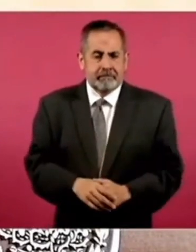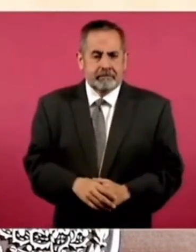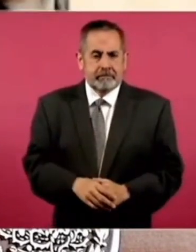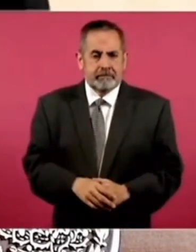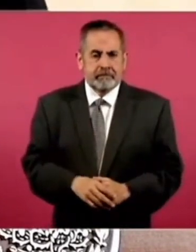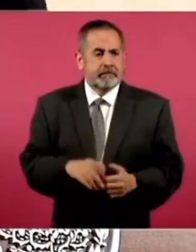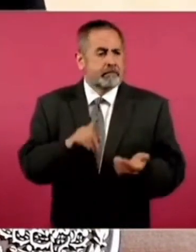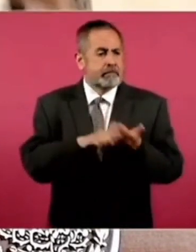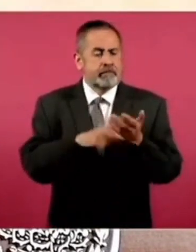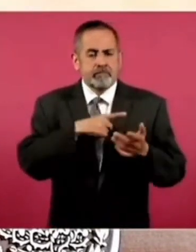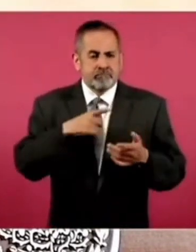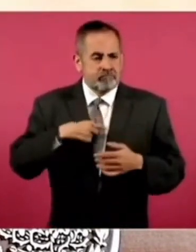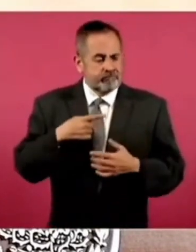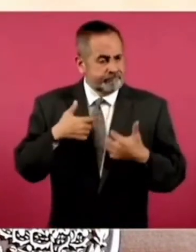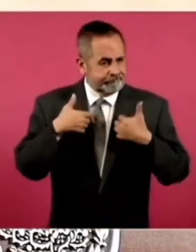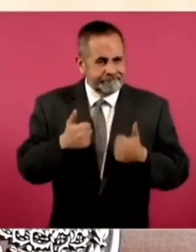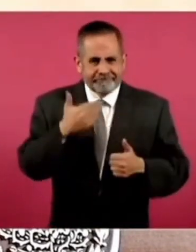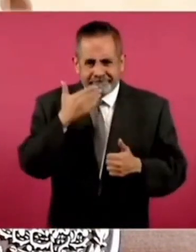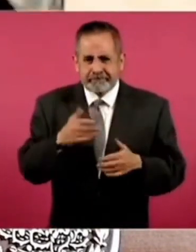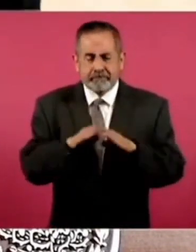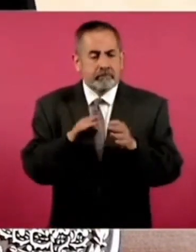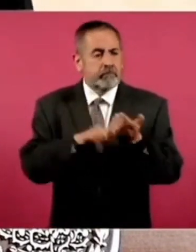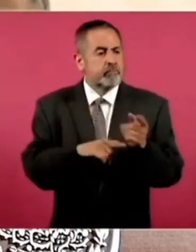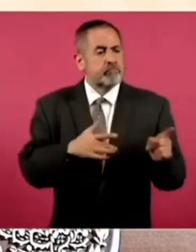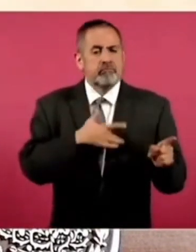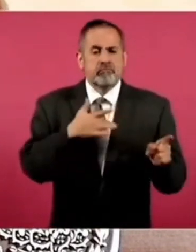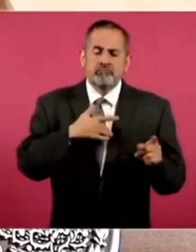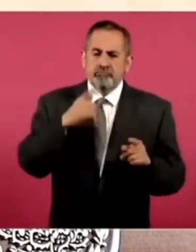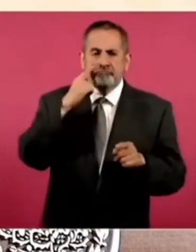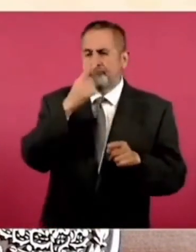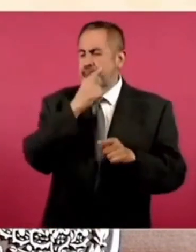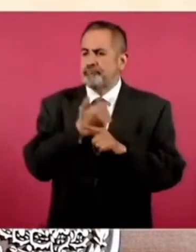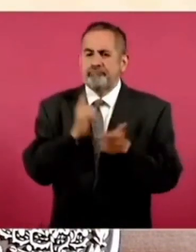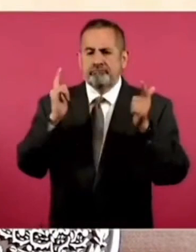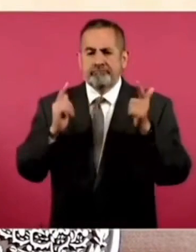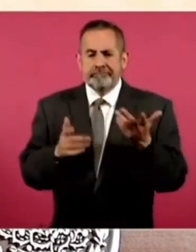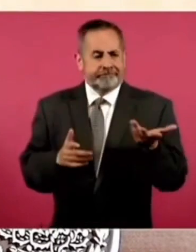Que tengan la arrogancia. De sentirse libres.